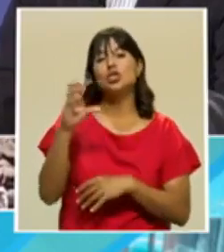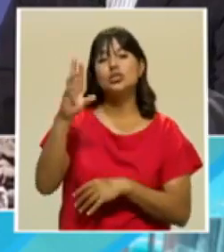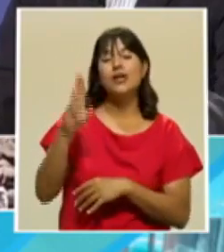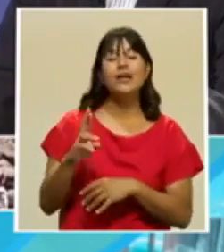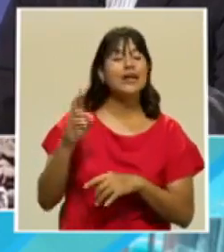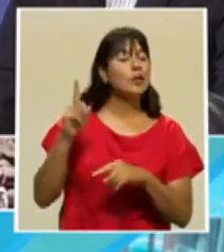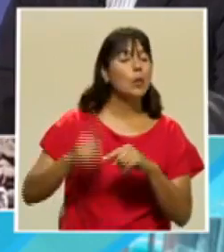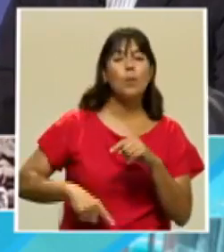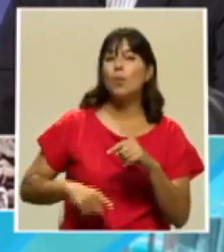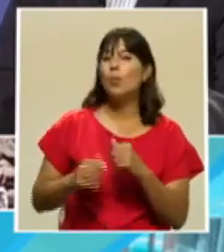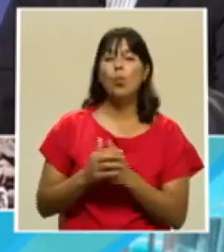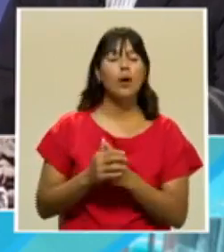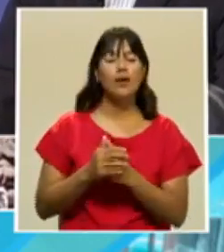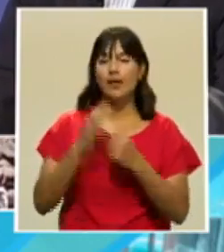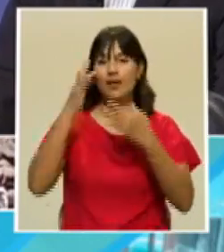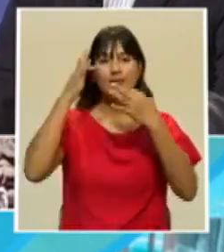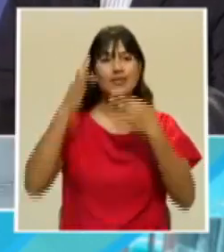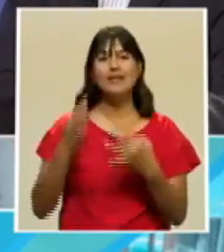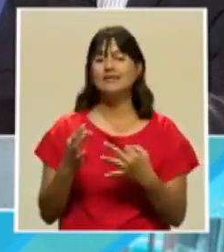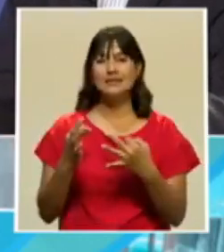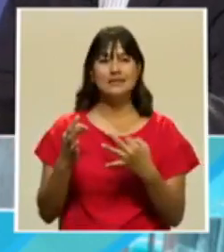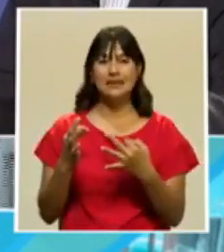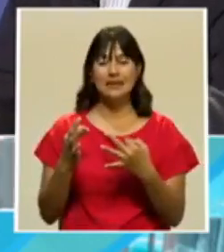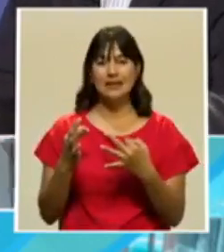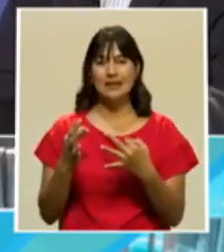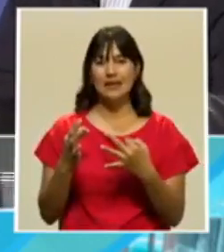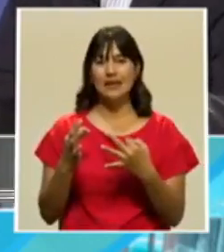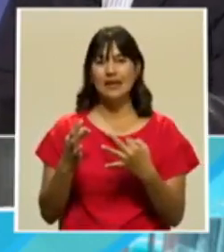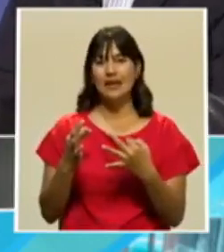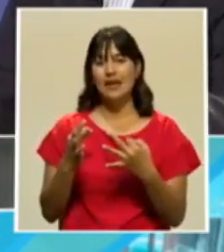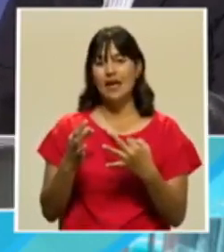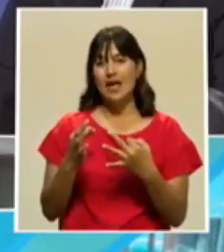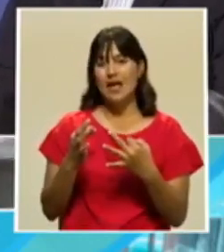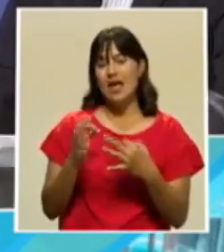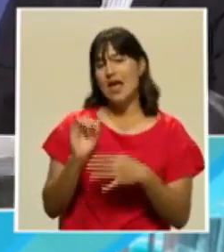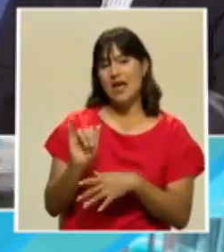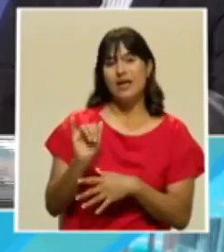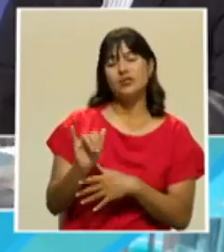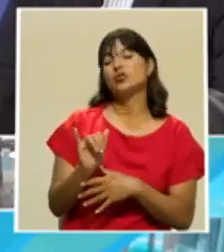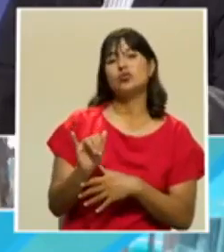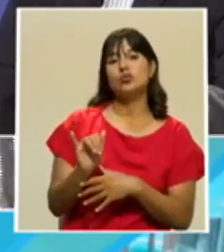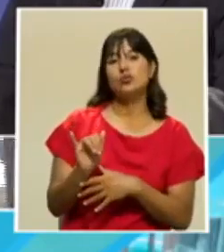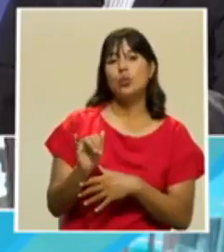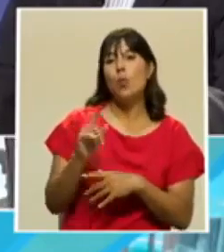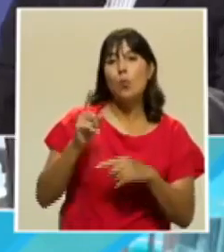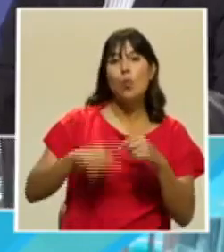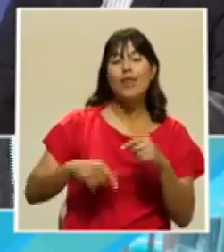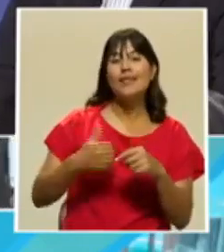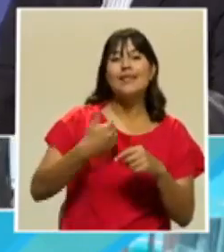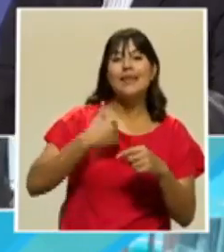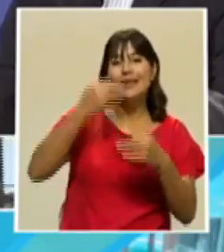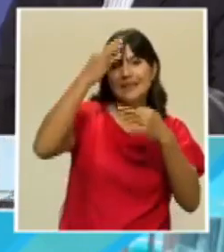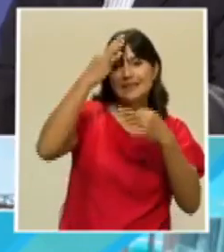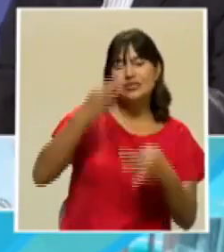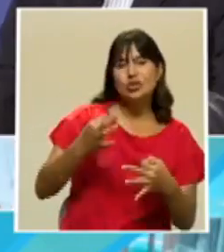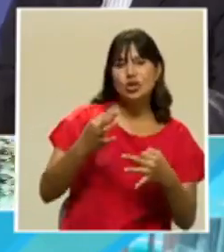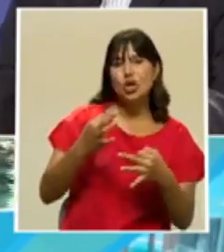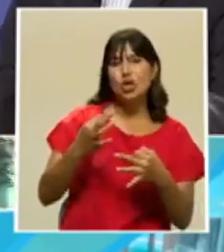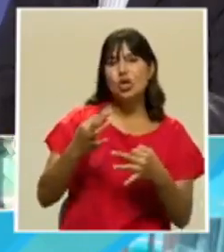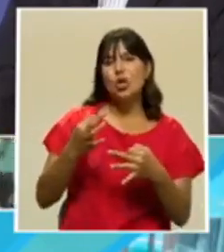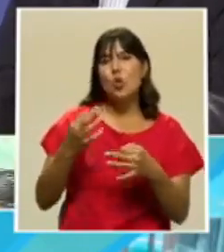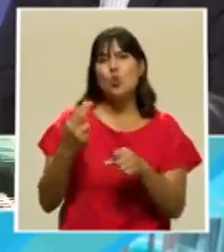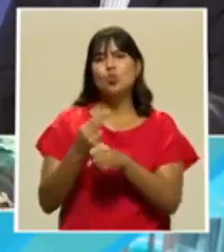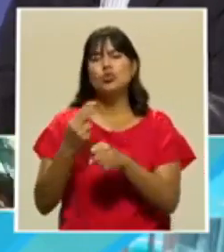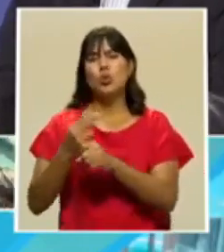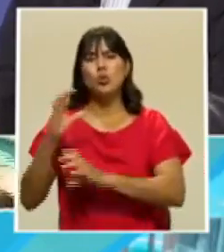hacer y tomar decisiones de tanta trascendencia social y ecológica basada en ciencia tan mala. Nuestro país